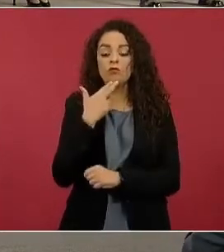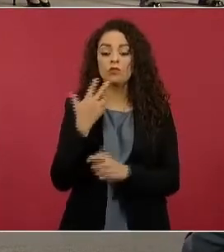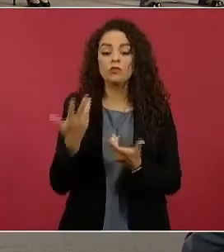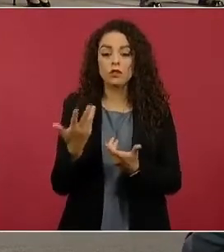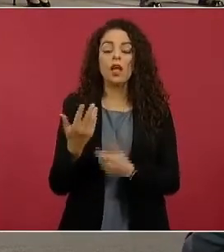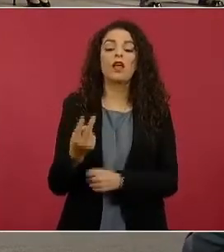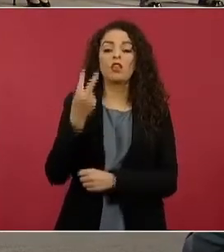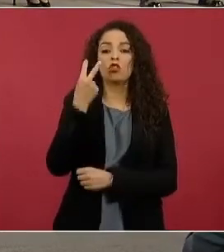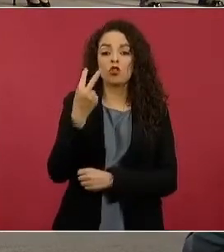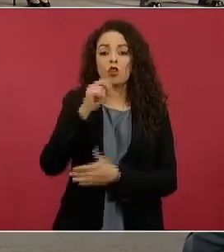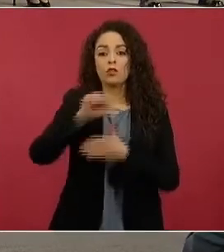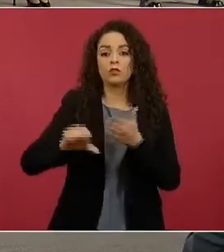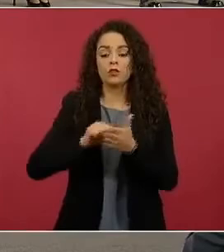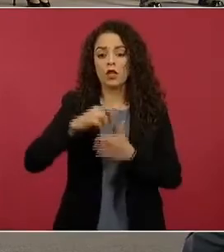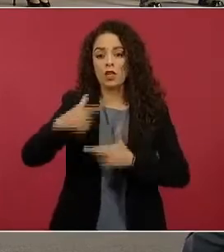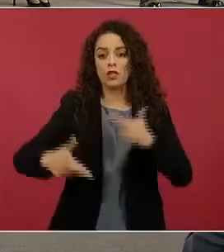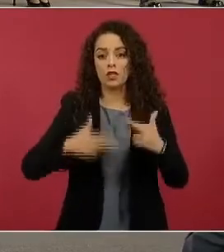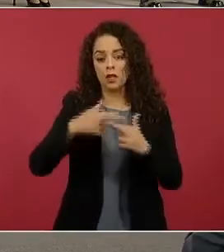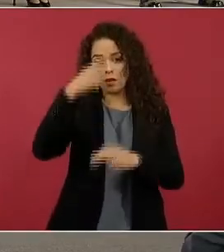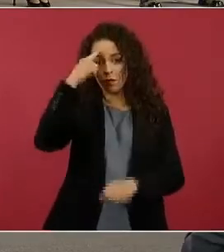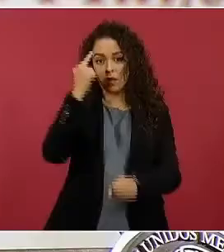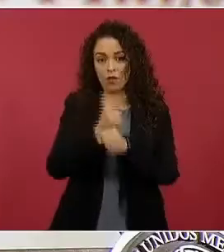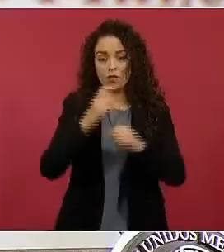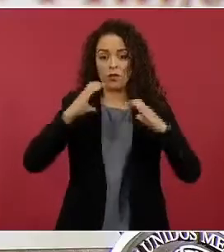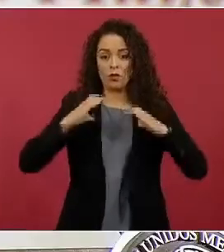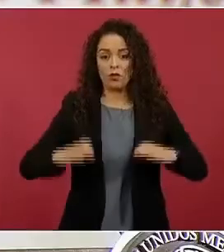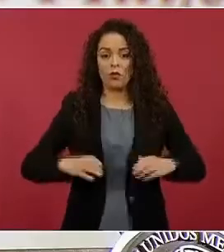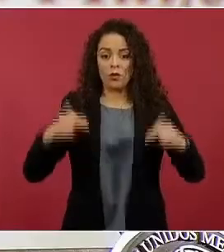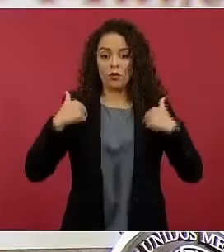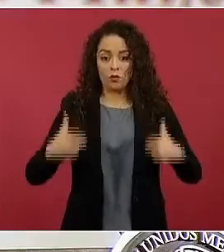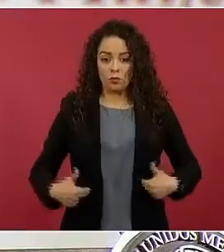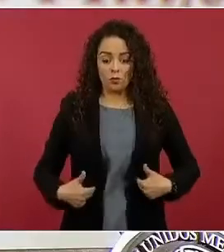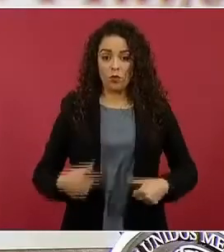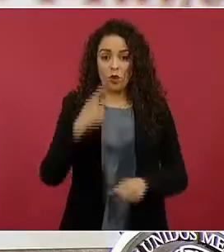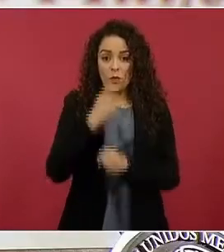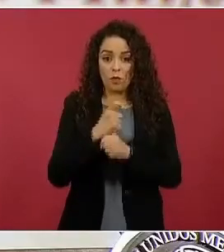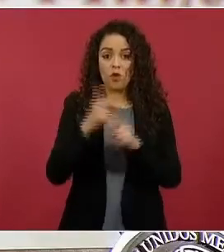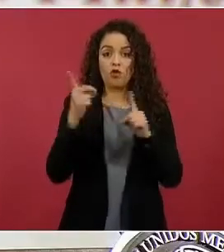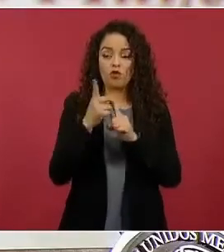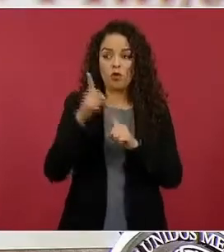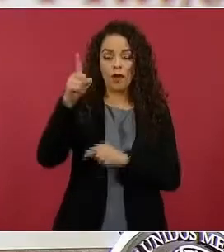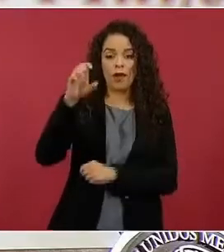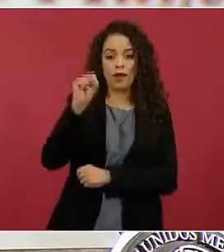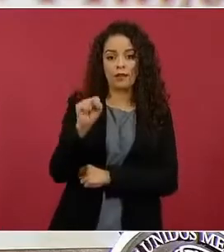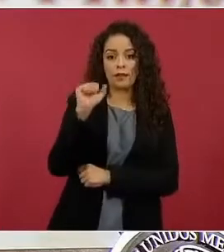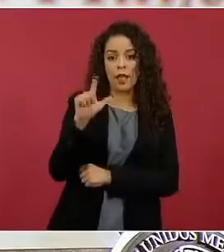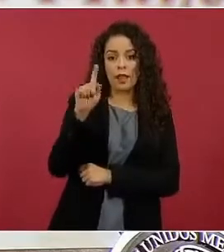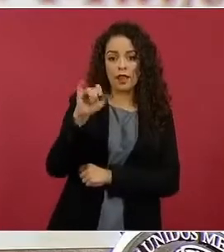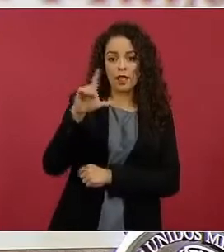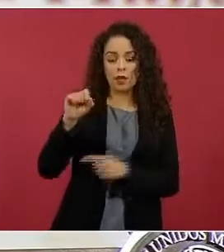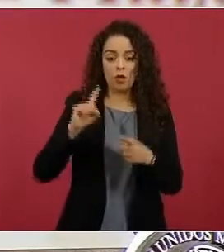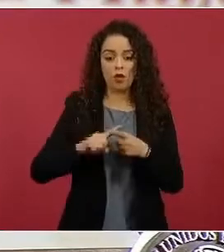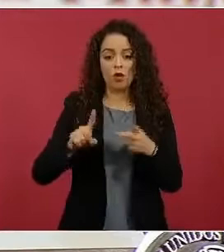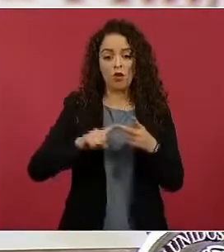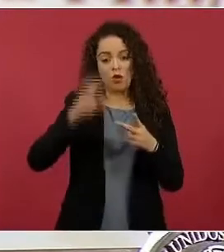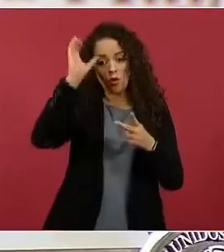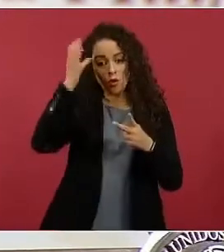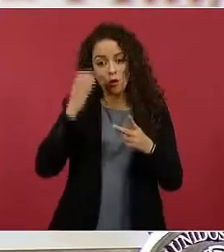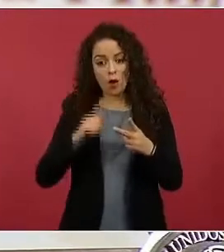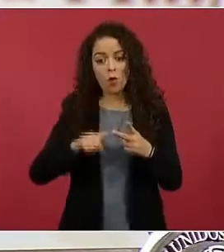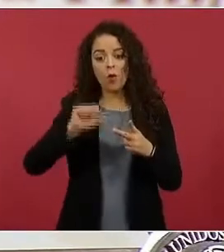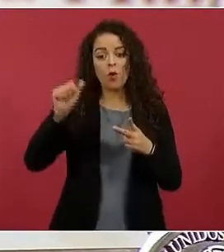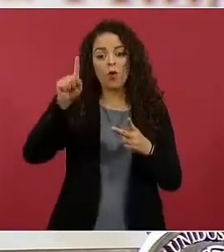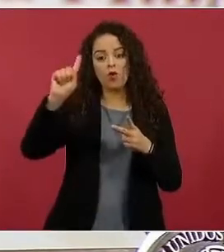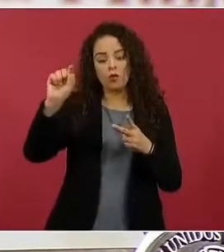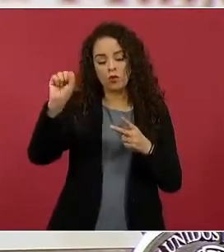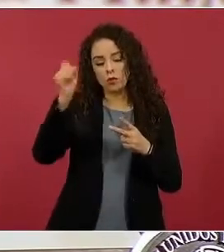dos centros regionales de identificación humana, uno ubicado en Saltillo, Coahuila, el otro en la capital de San Luis Potosí,